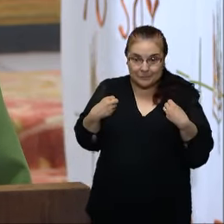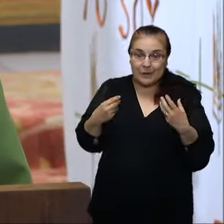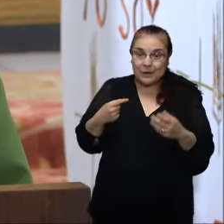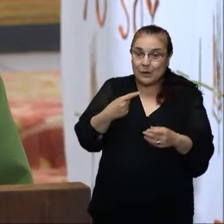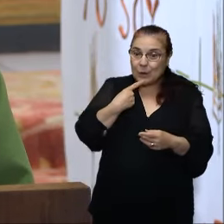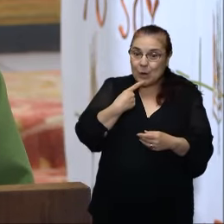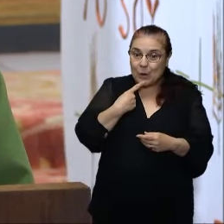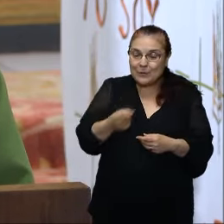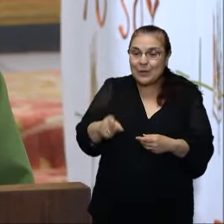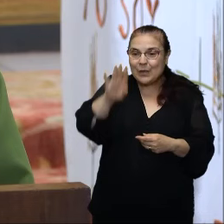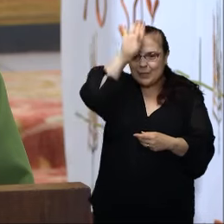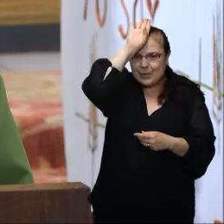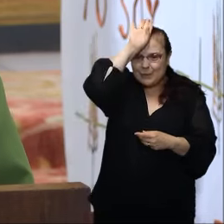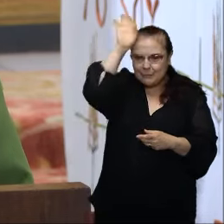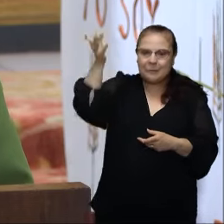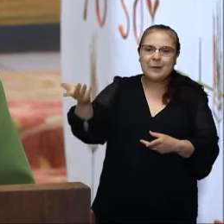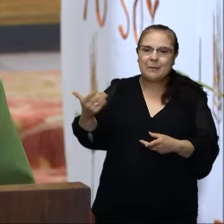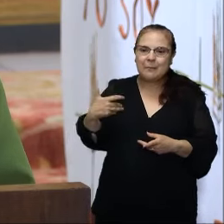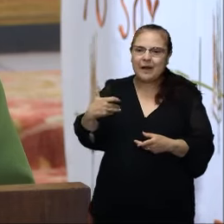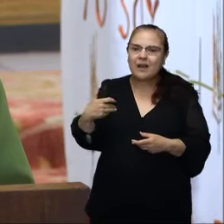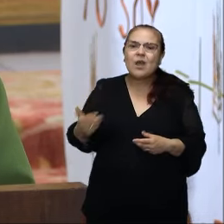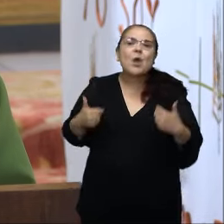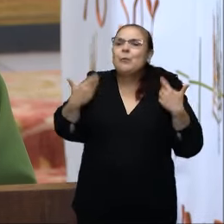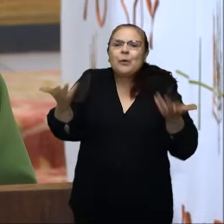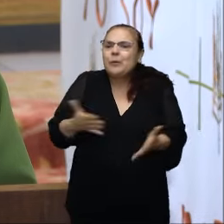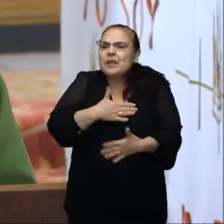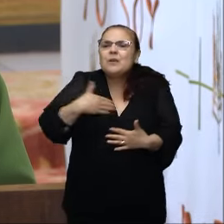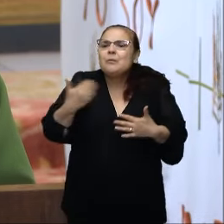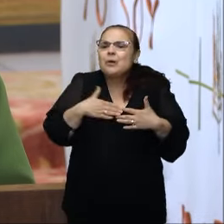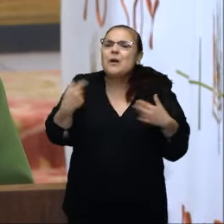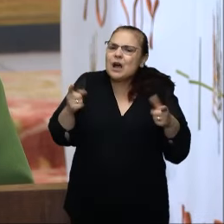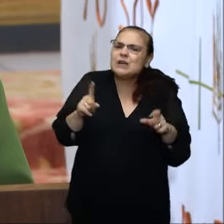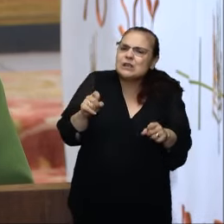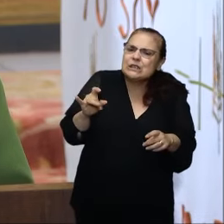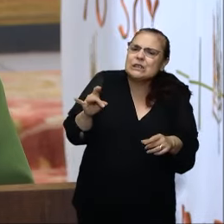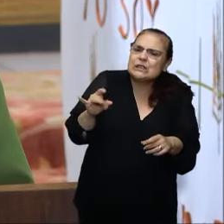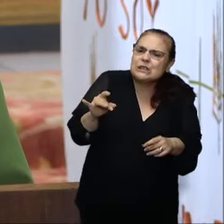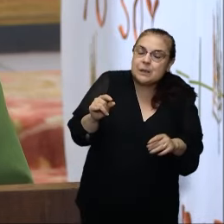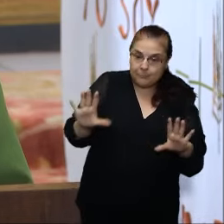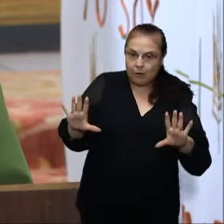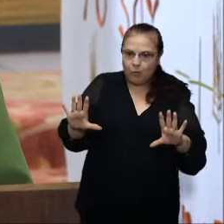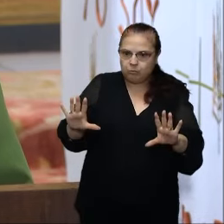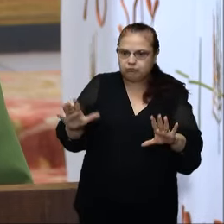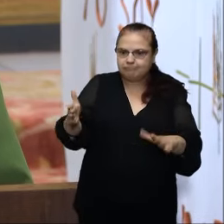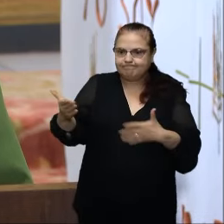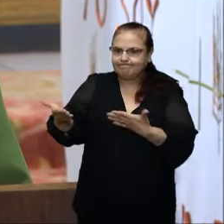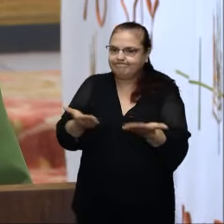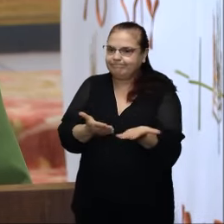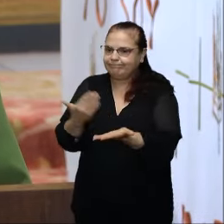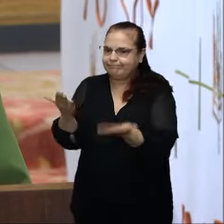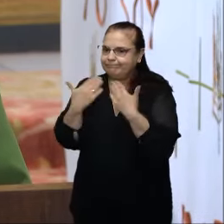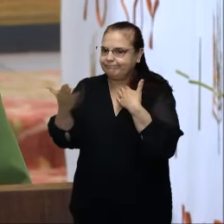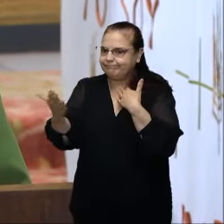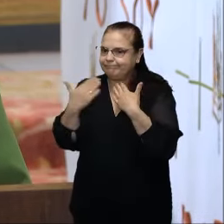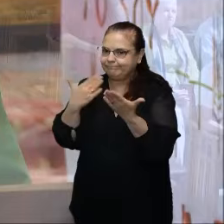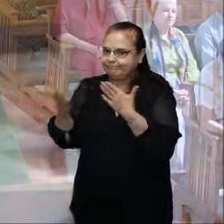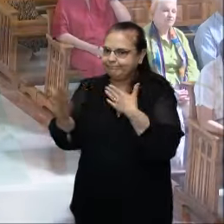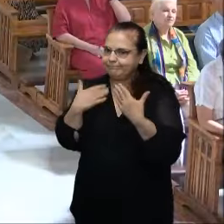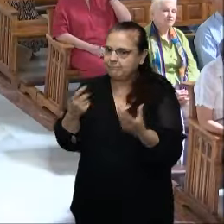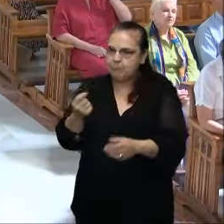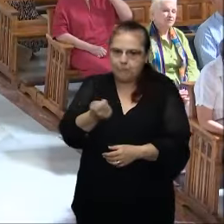Con muchas iniciativas, muchas cosas, muchas cosas, pero pocas relaciones. No hay comunión.